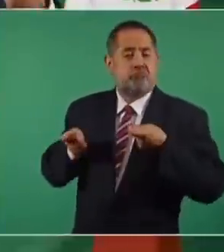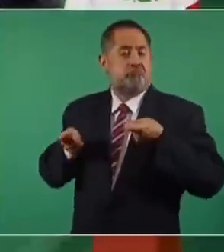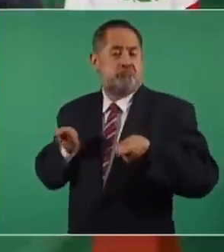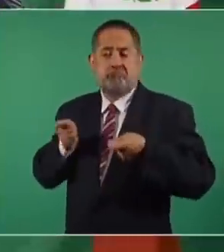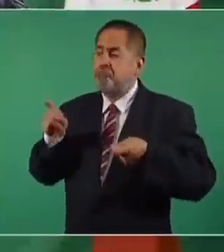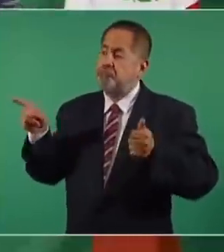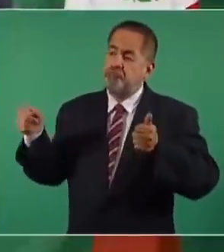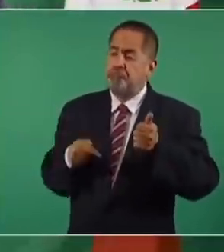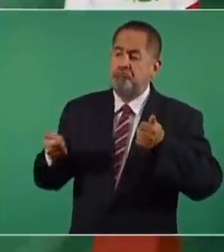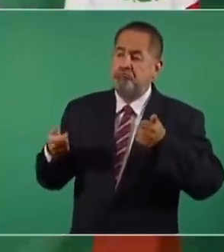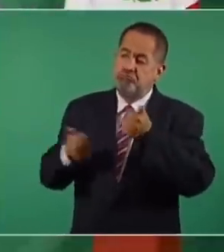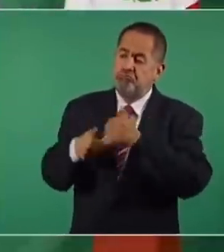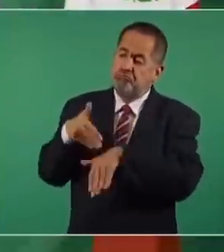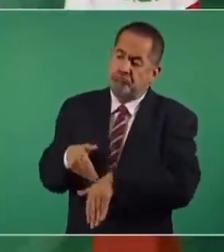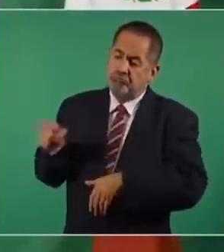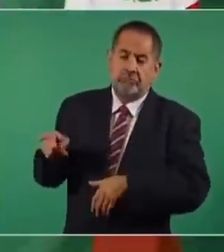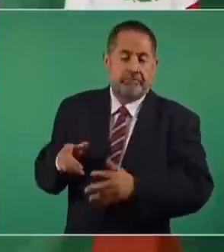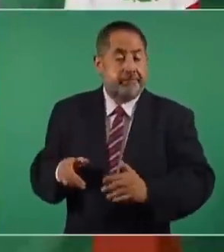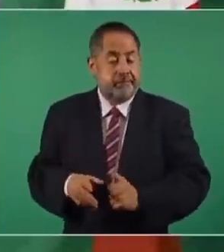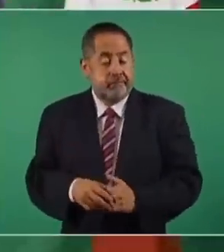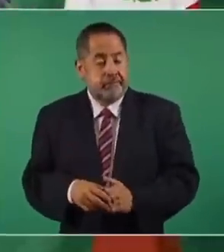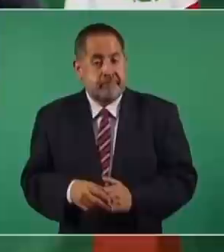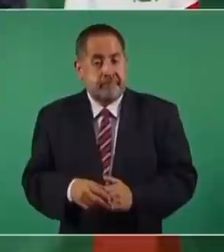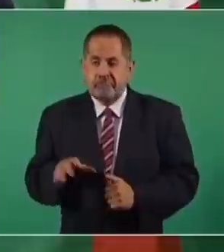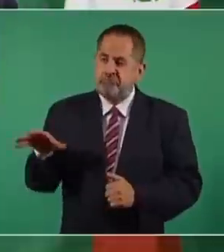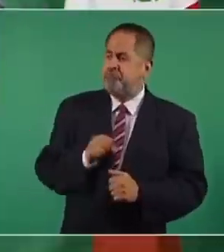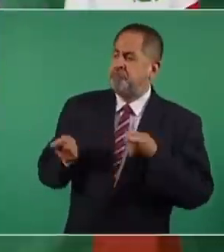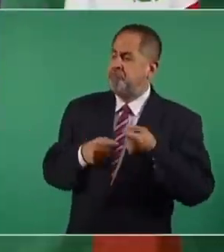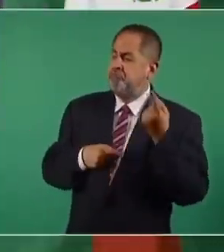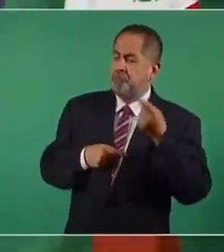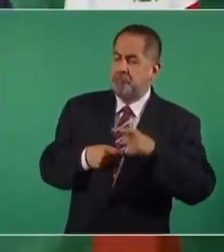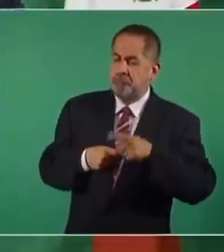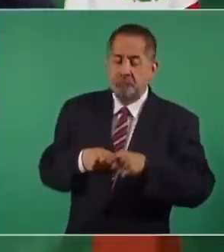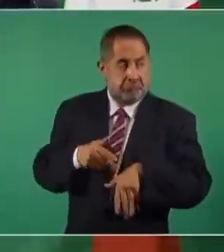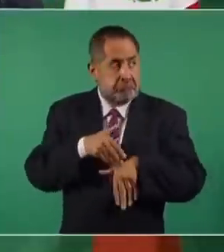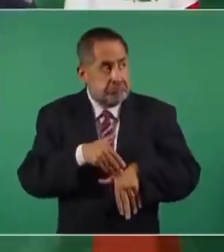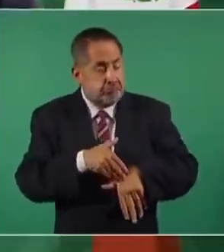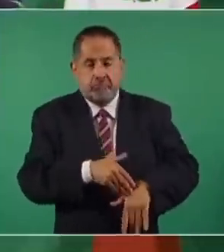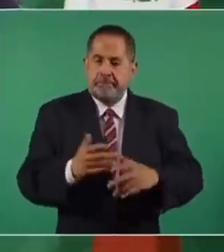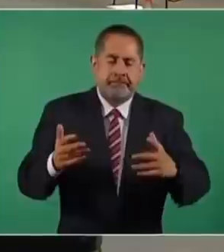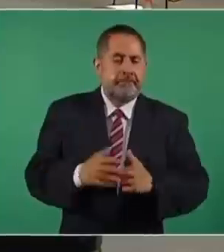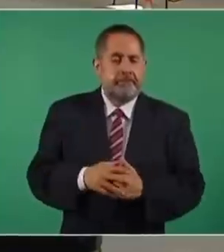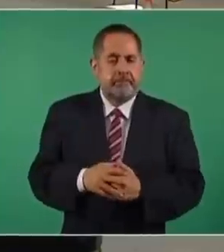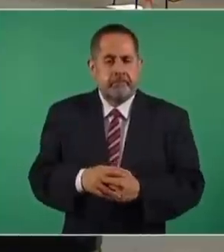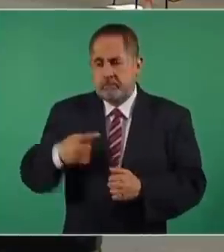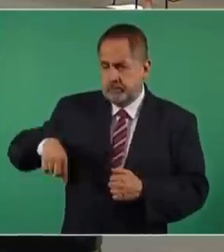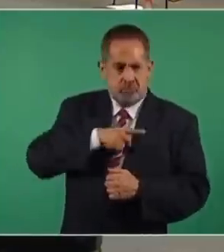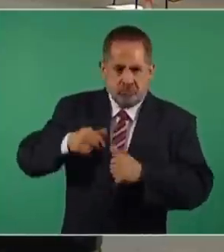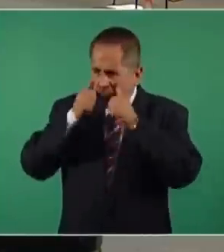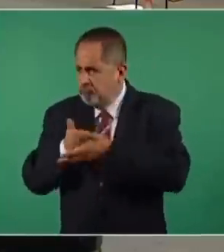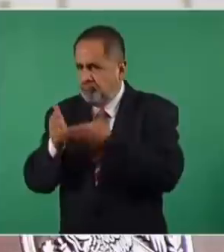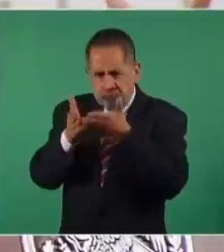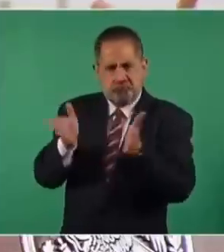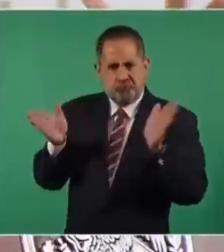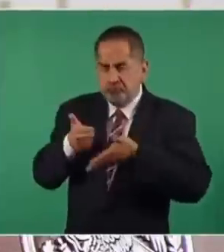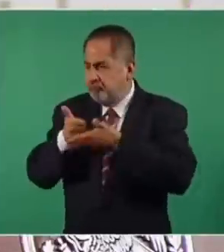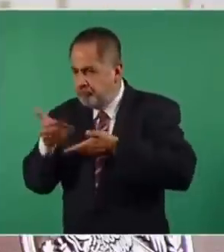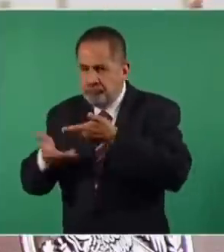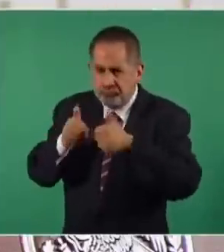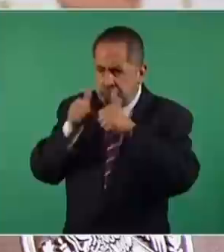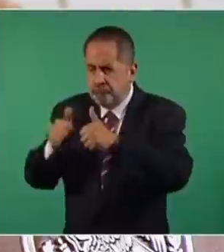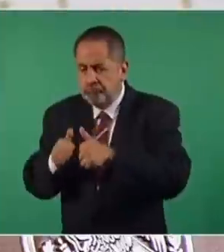tenían secuestrado. Era un secuestro. El gobierno que debía atender a todos y servir a todos,